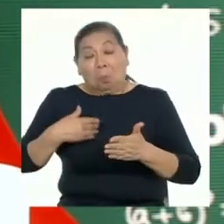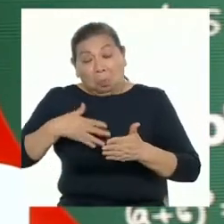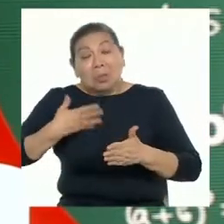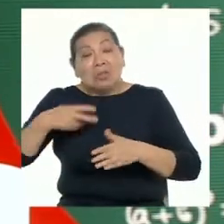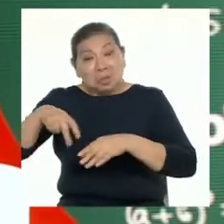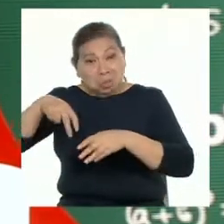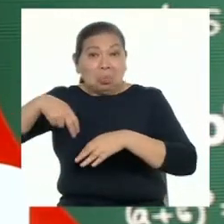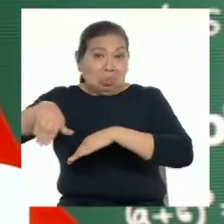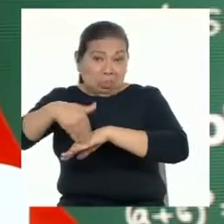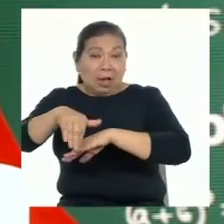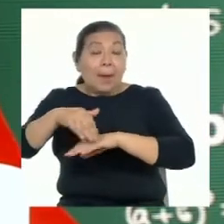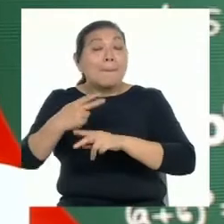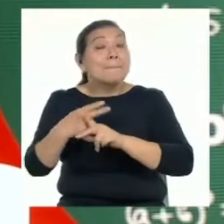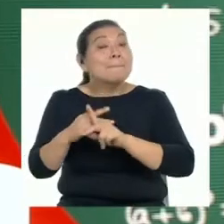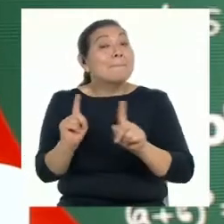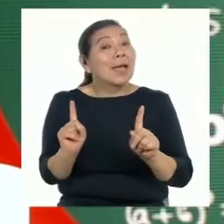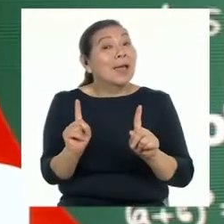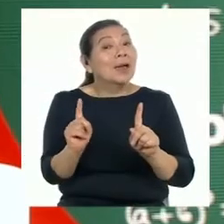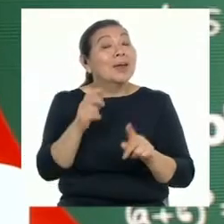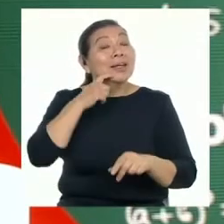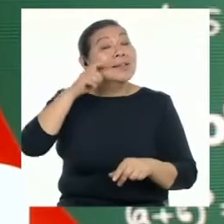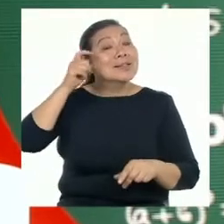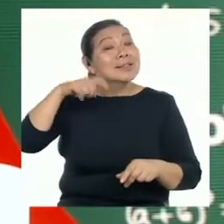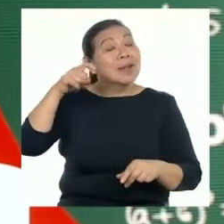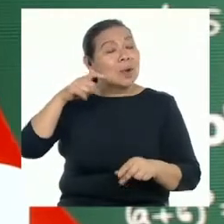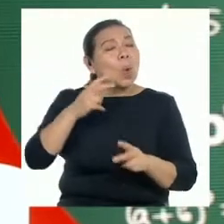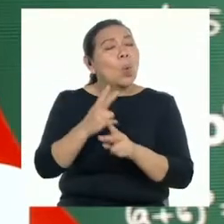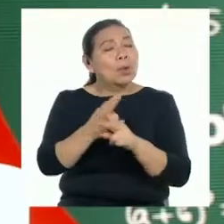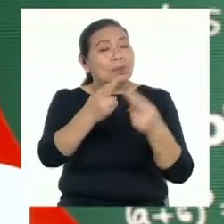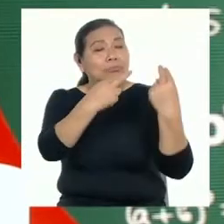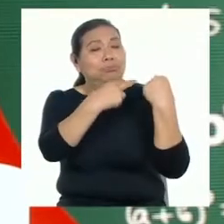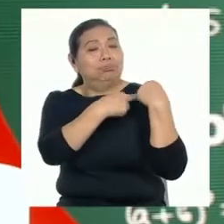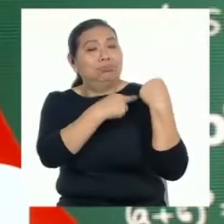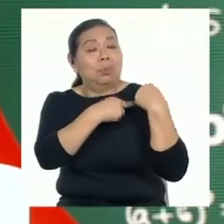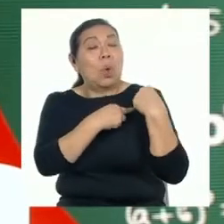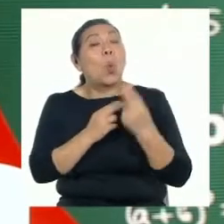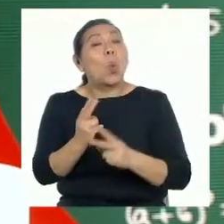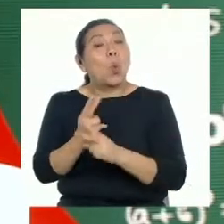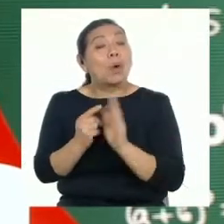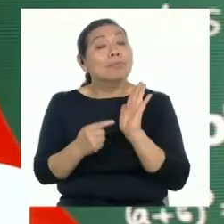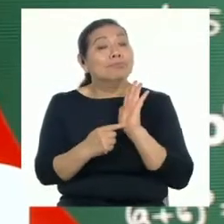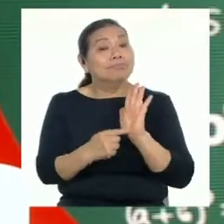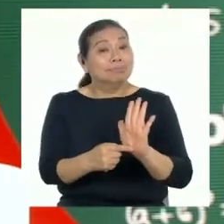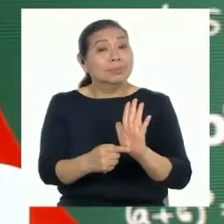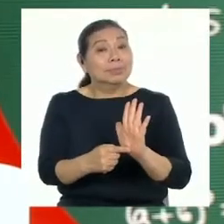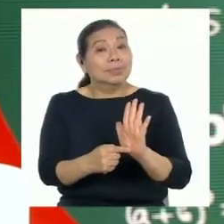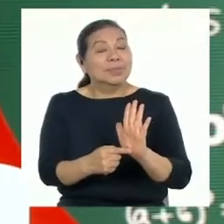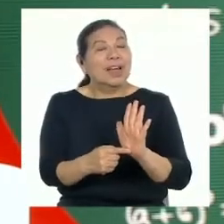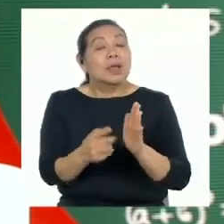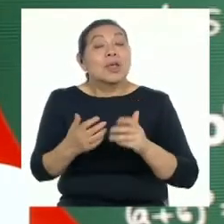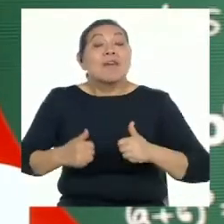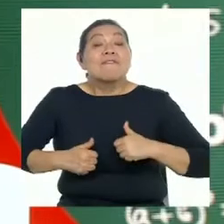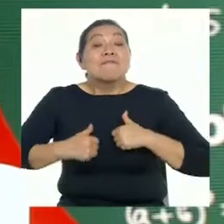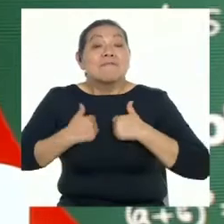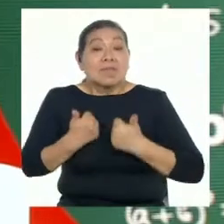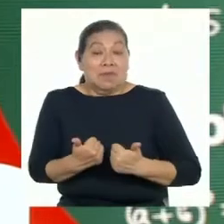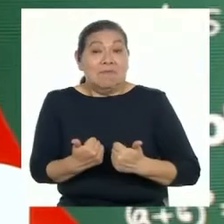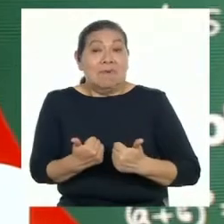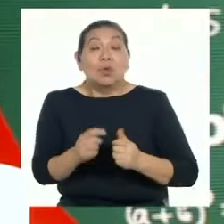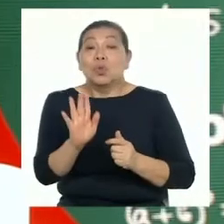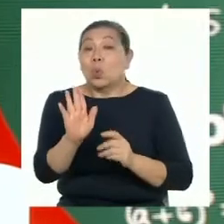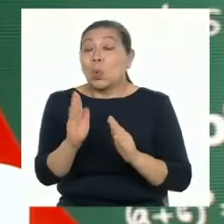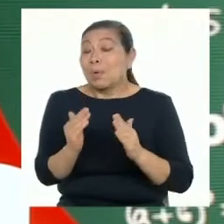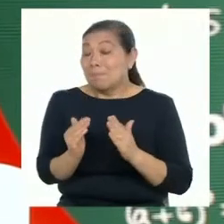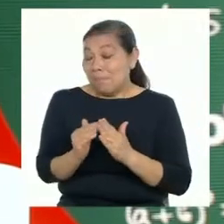la calle, solo si es absolutamente necesario, seamos responsables y tengamos presente esta nueva convivencia que implica ser